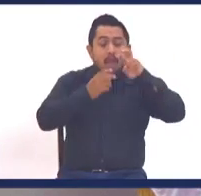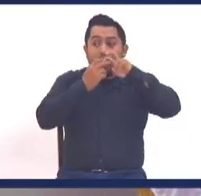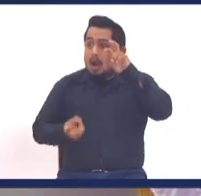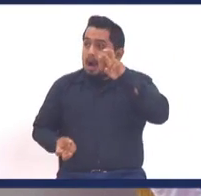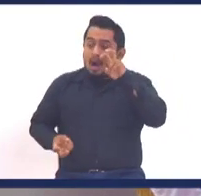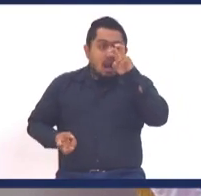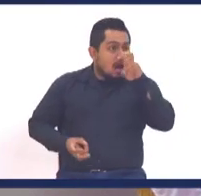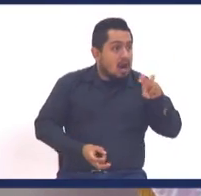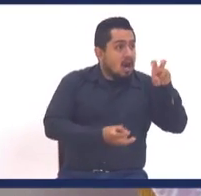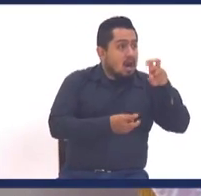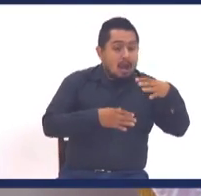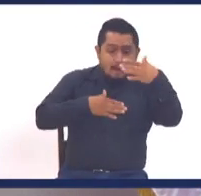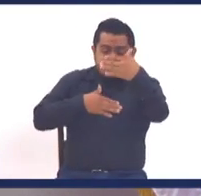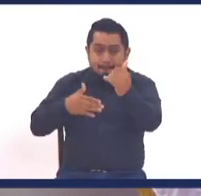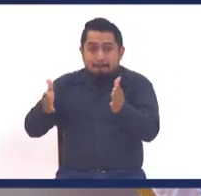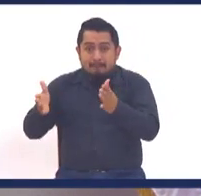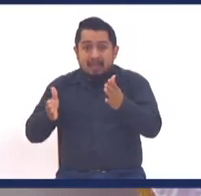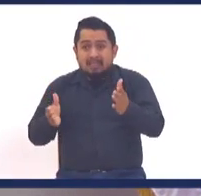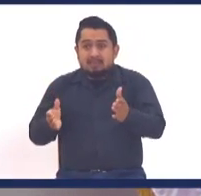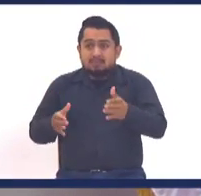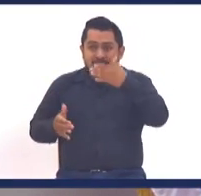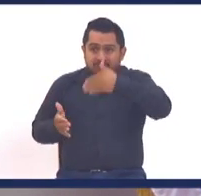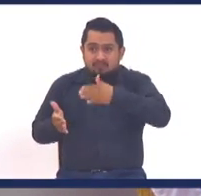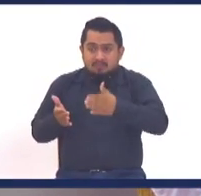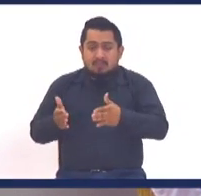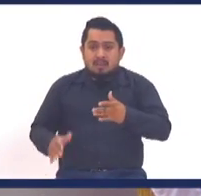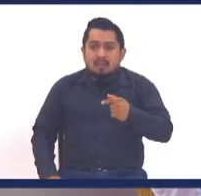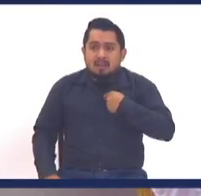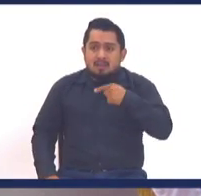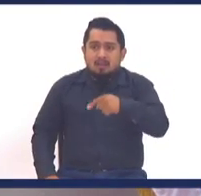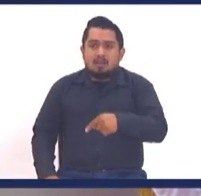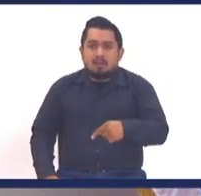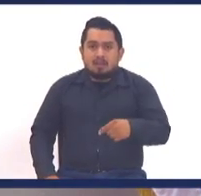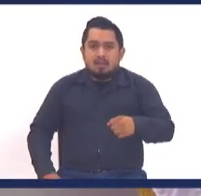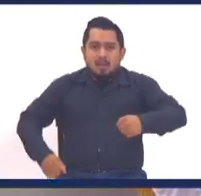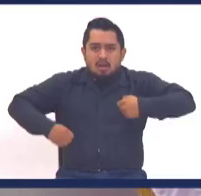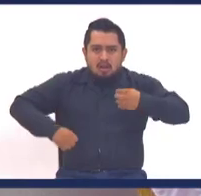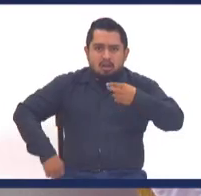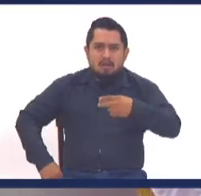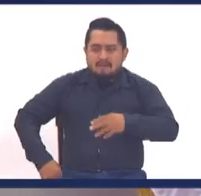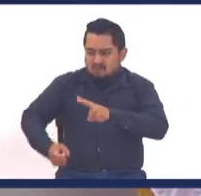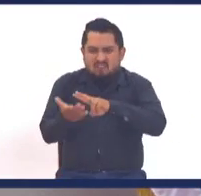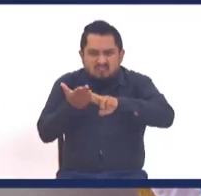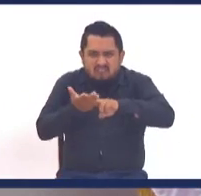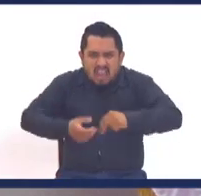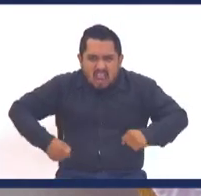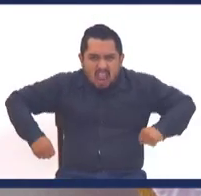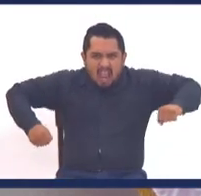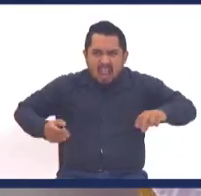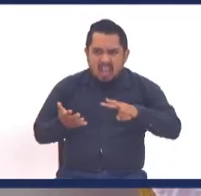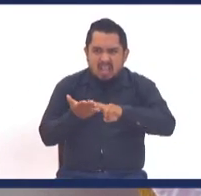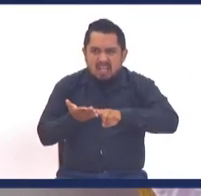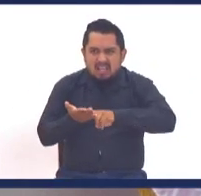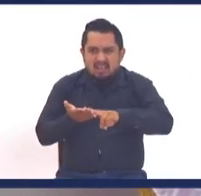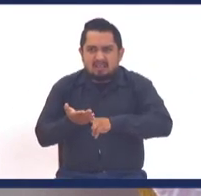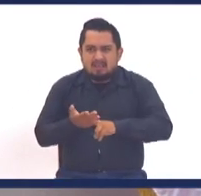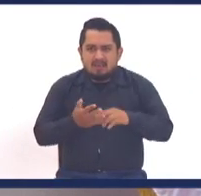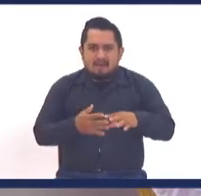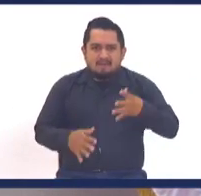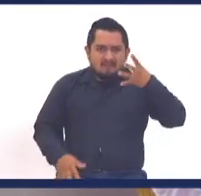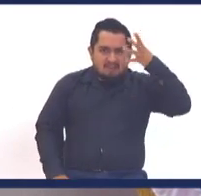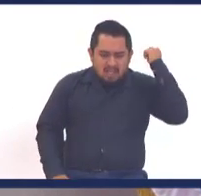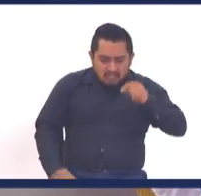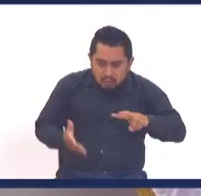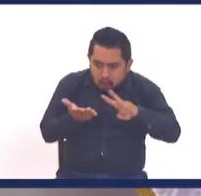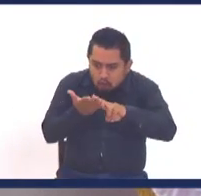bella, y me llevaron, un pastel de mi héroe favorito, superhéroe favorito, que se llama Hulk, y era el pastel así, de blanco, con el